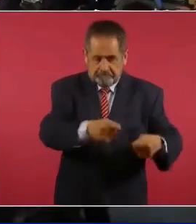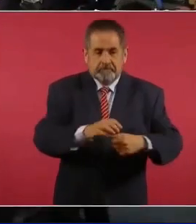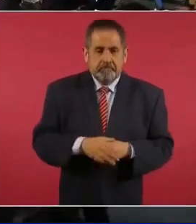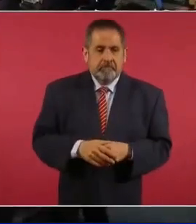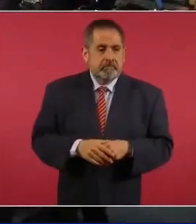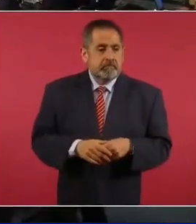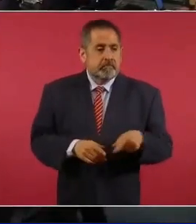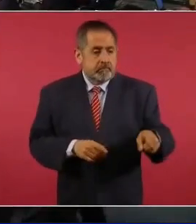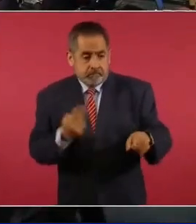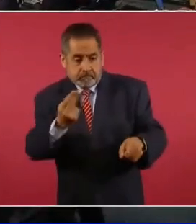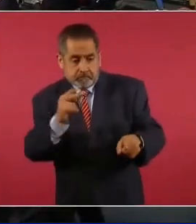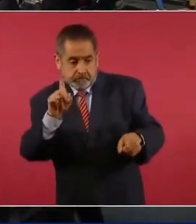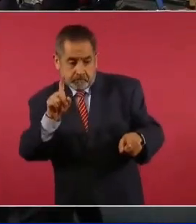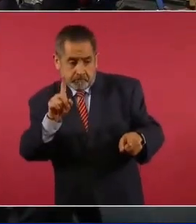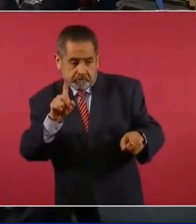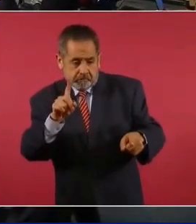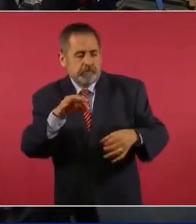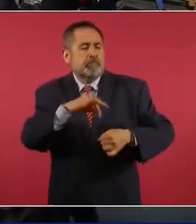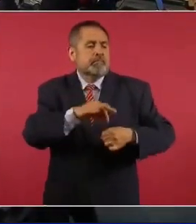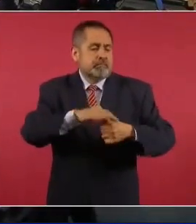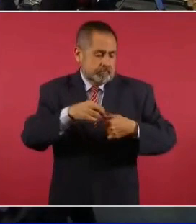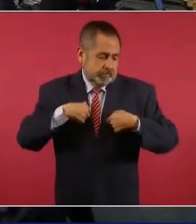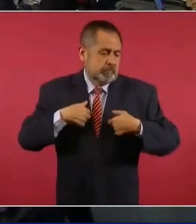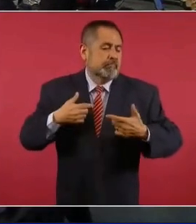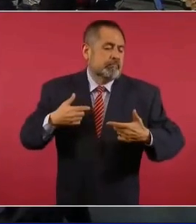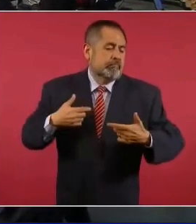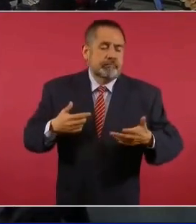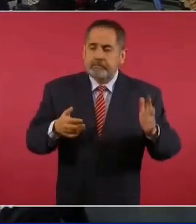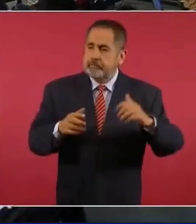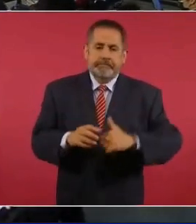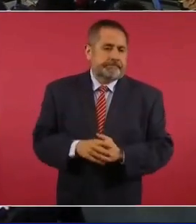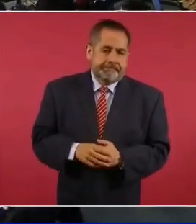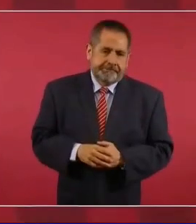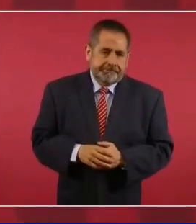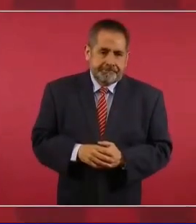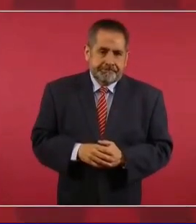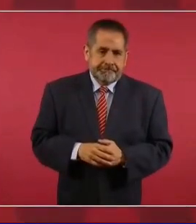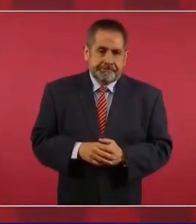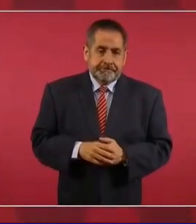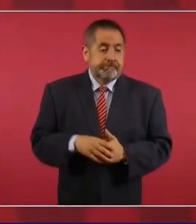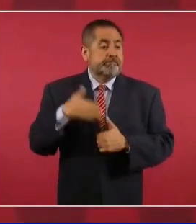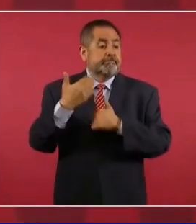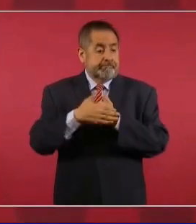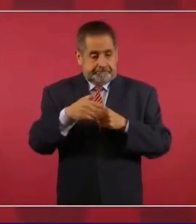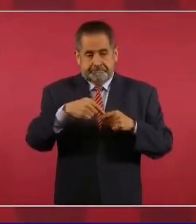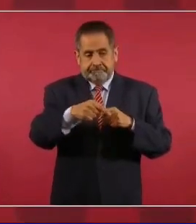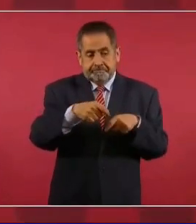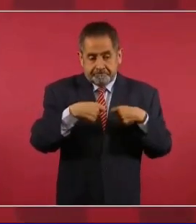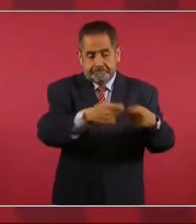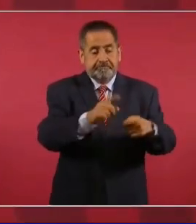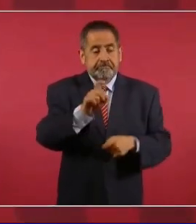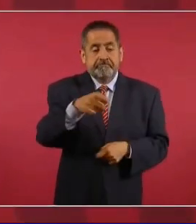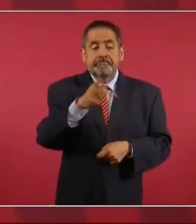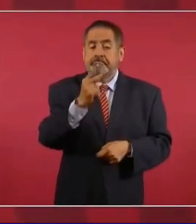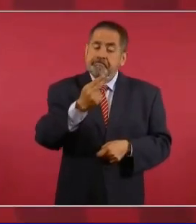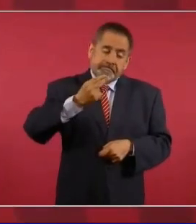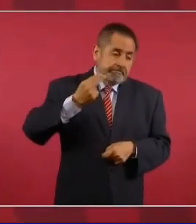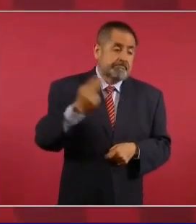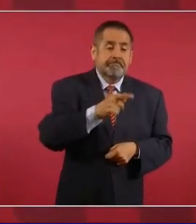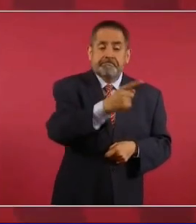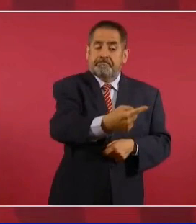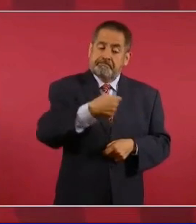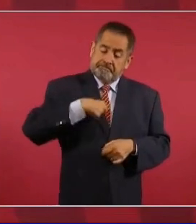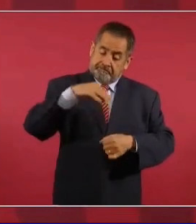Pues sí, va a haber agua, pero necesitamos que votes